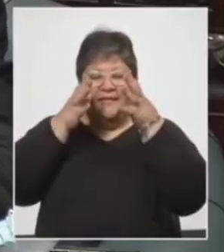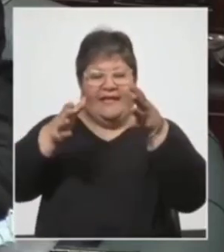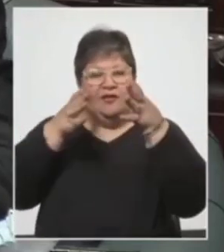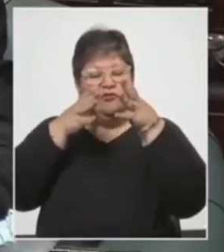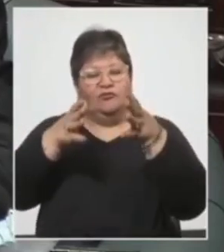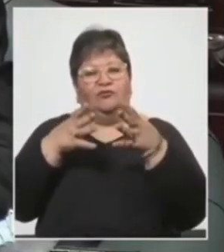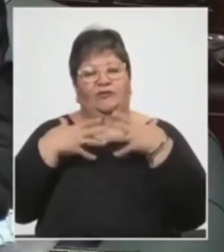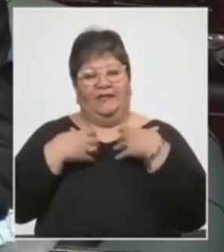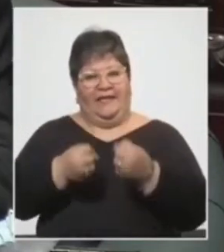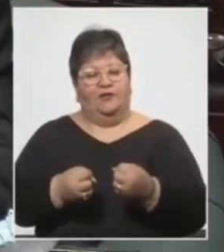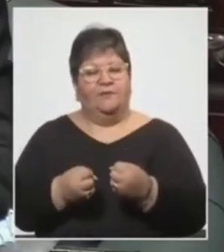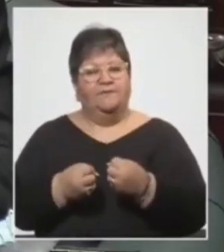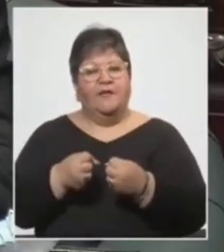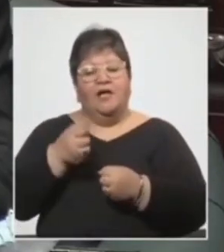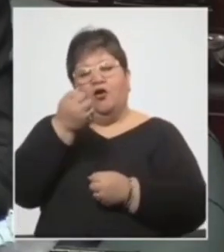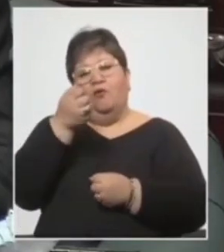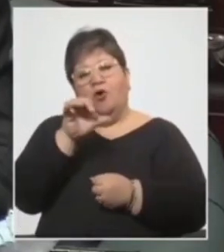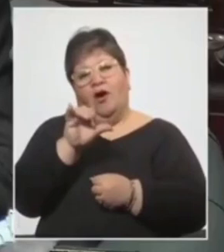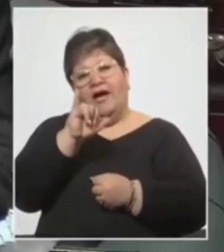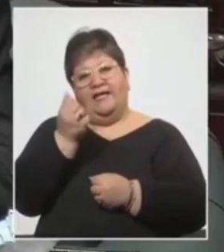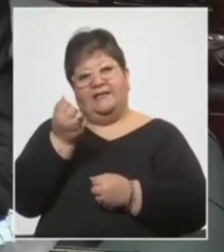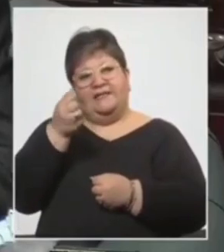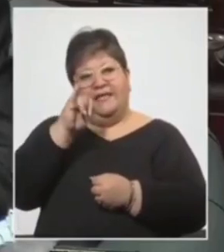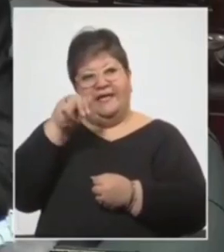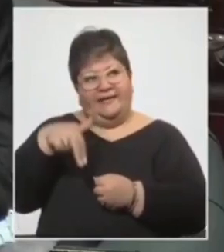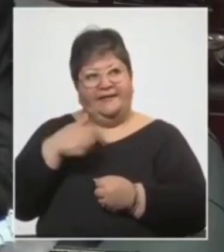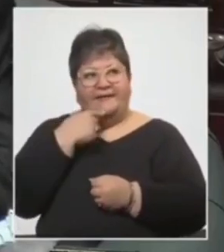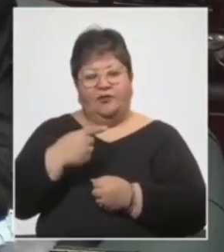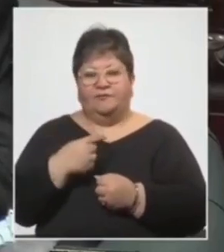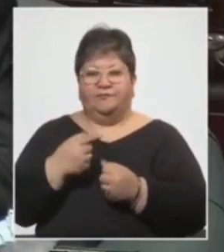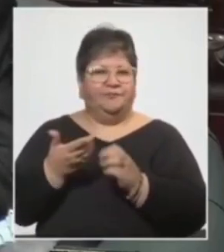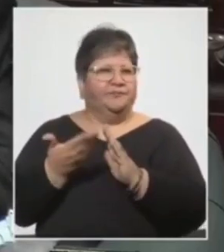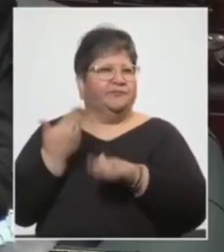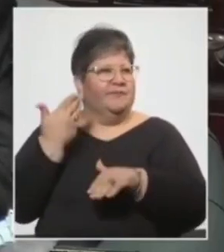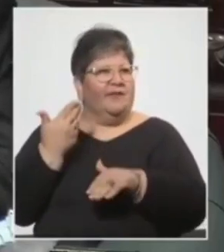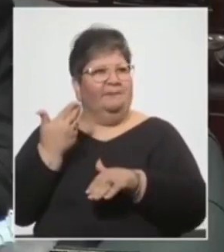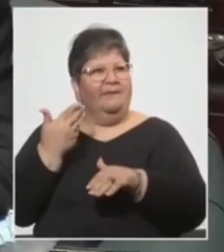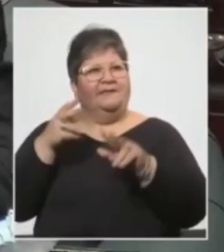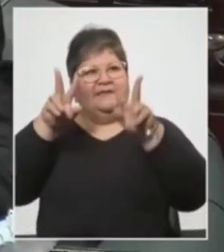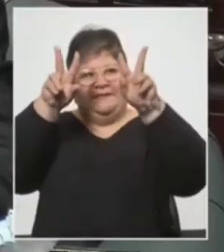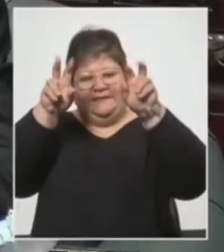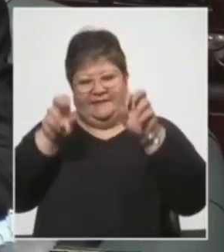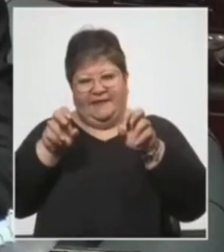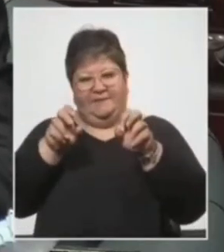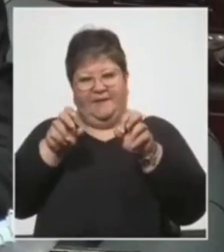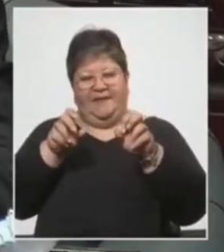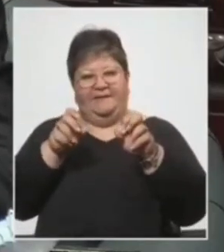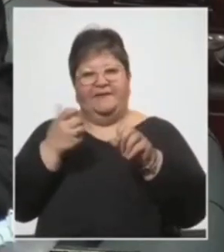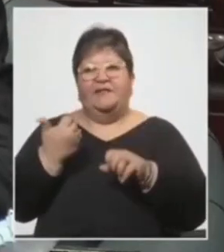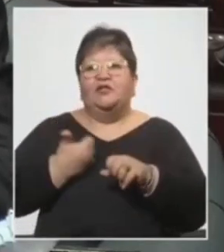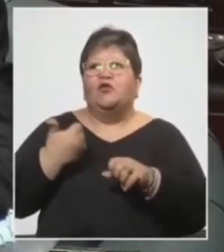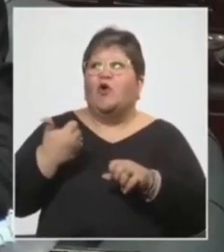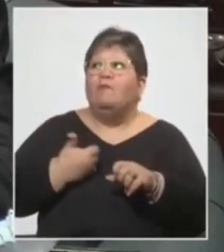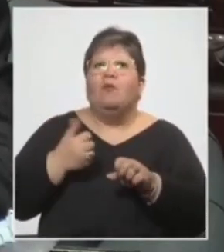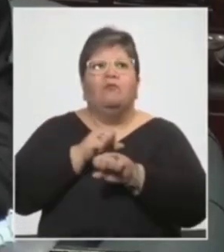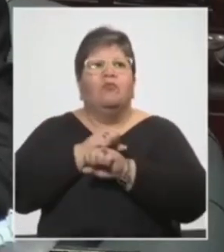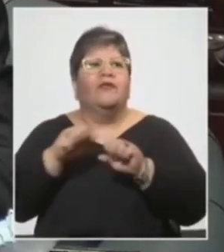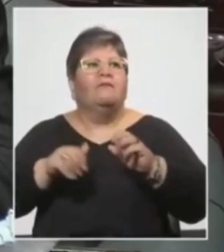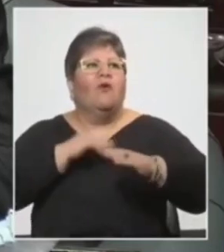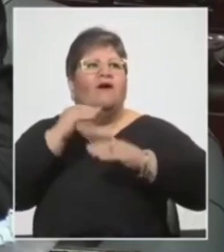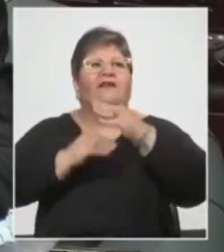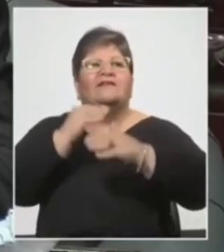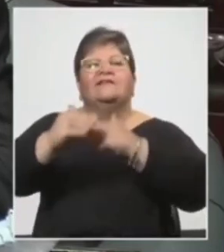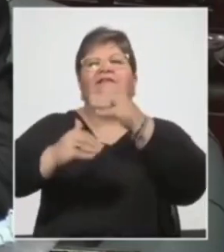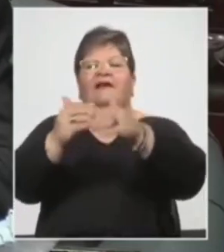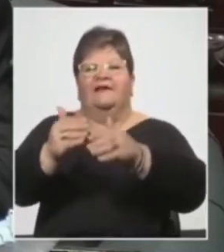senadora Ciaín, aquí lo que se plantea es más en el terreno instrumental, por qué vía podemos avanzar razonablemente,